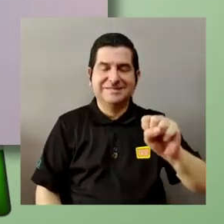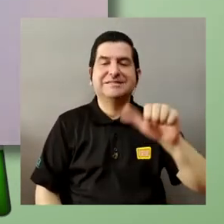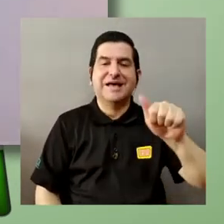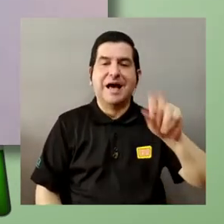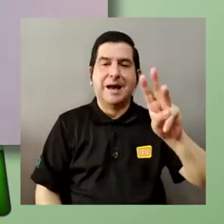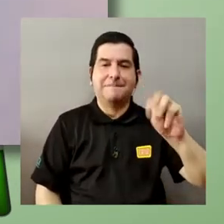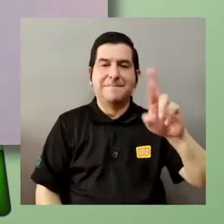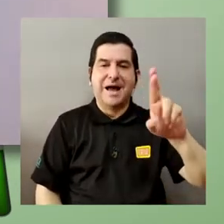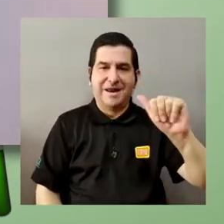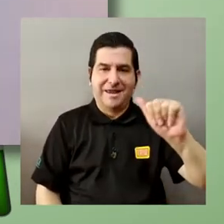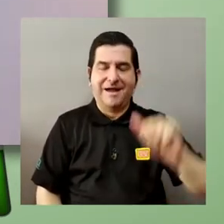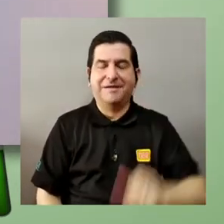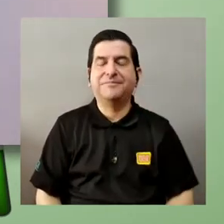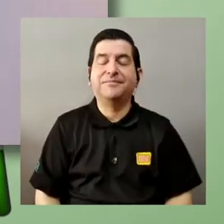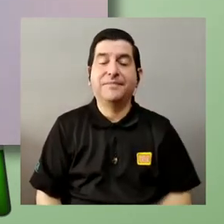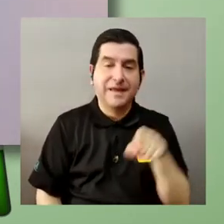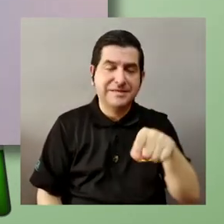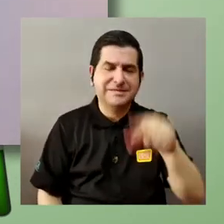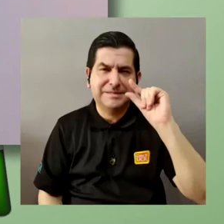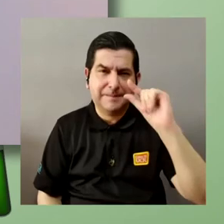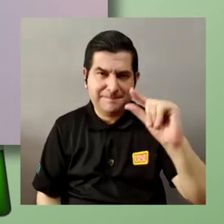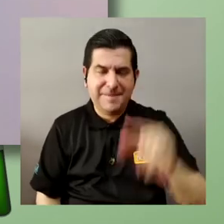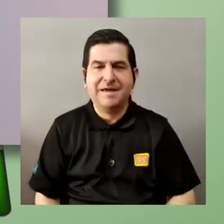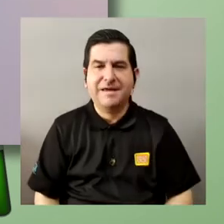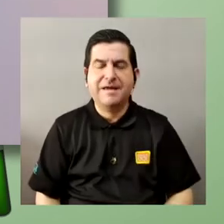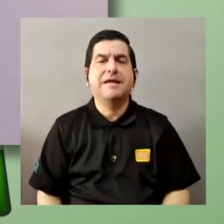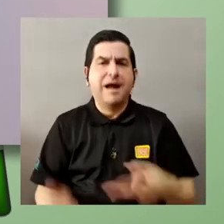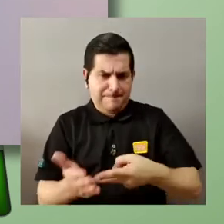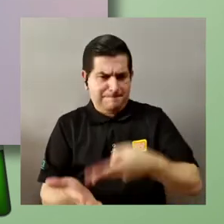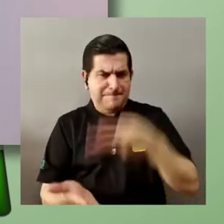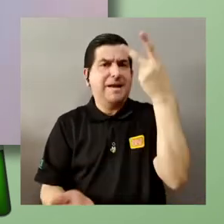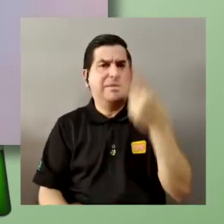esta breve pero muy enriquecedora